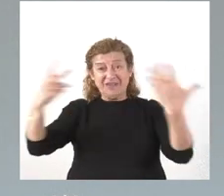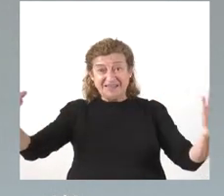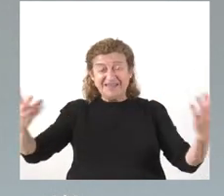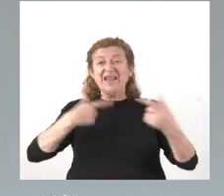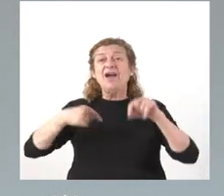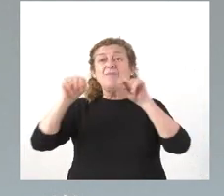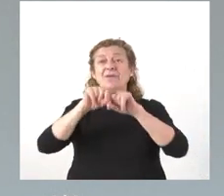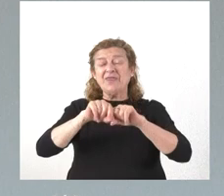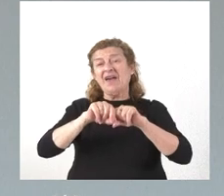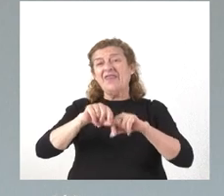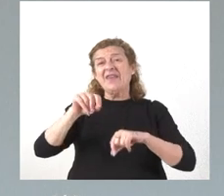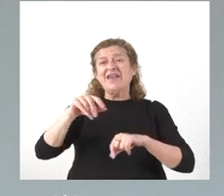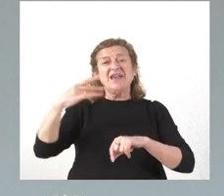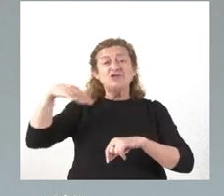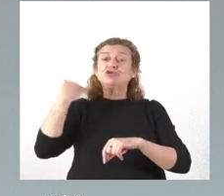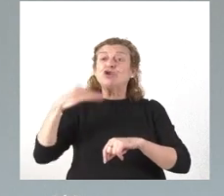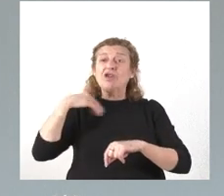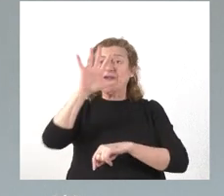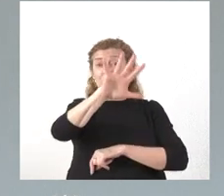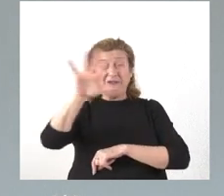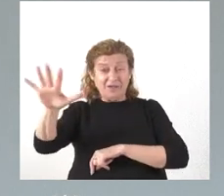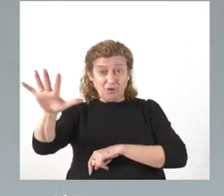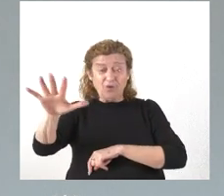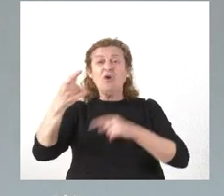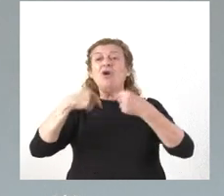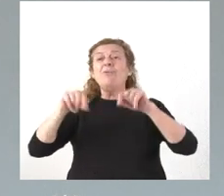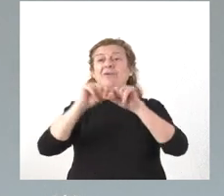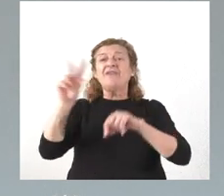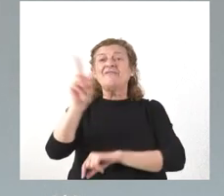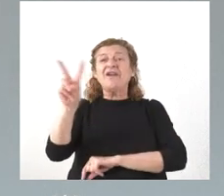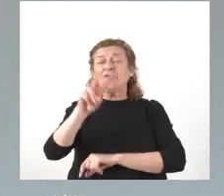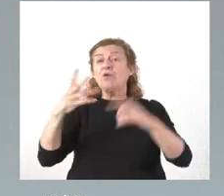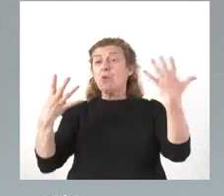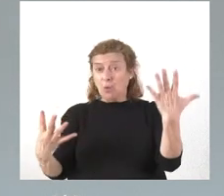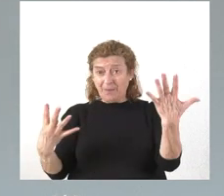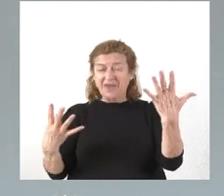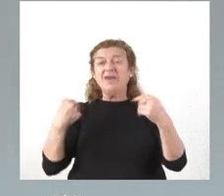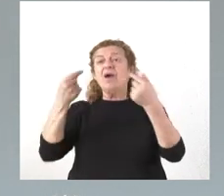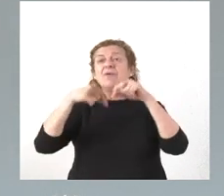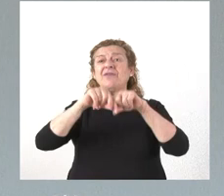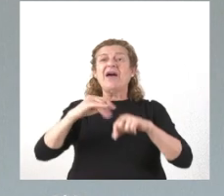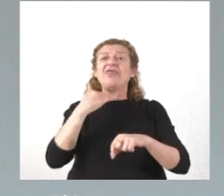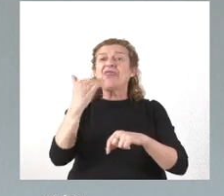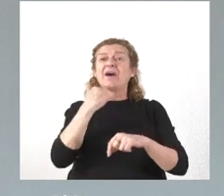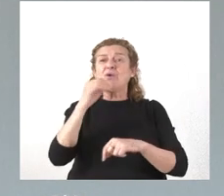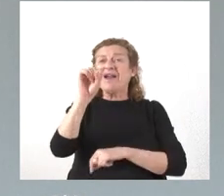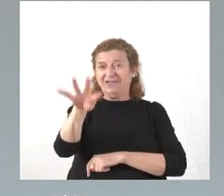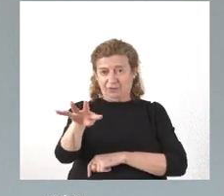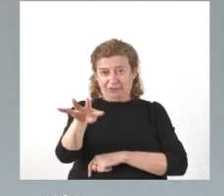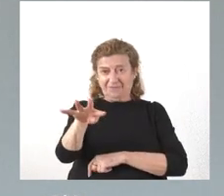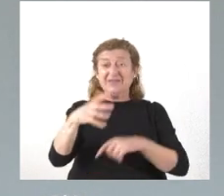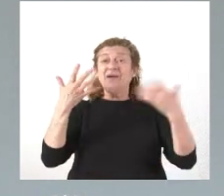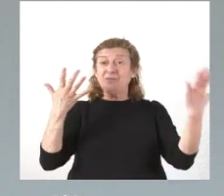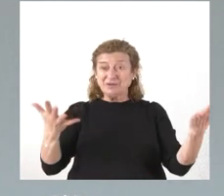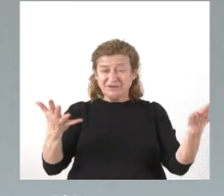en la provincia de Soria, 55, en la provincia de Valladolid, 9 y en la provincia de Zamora, 14. Bueno, pues